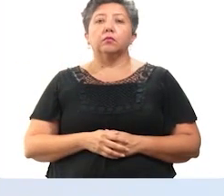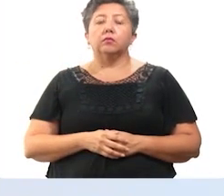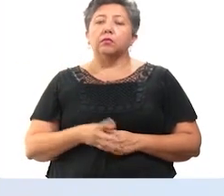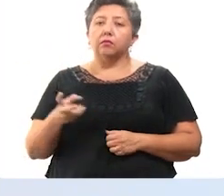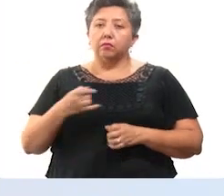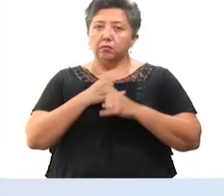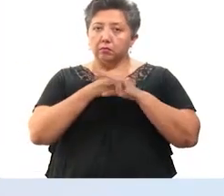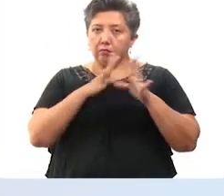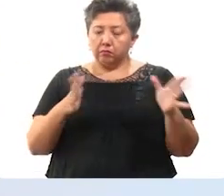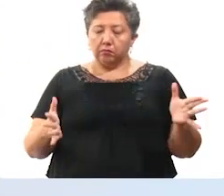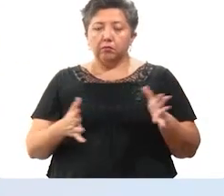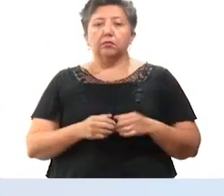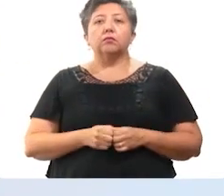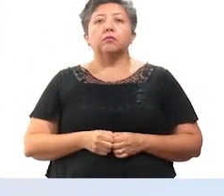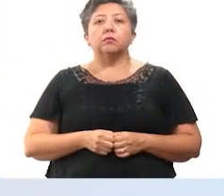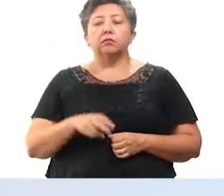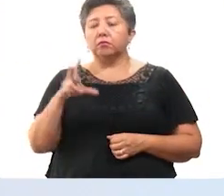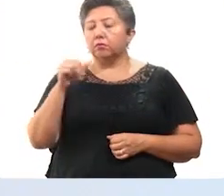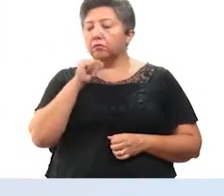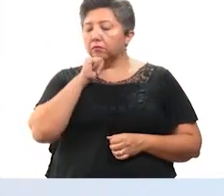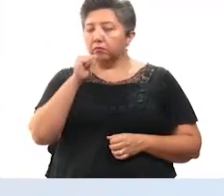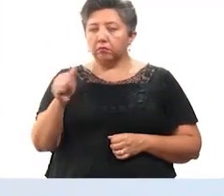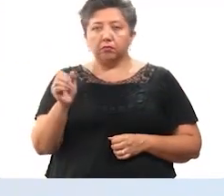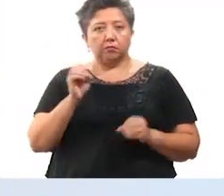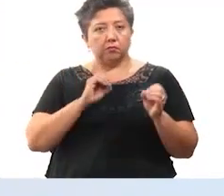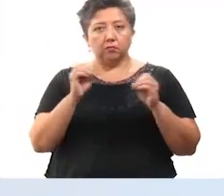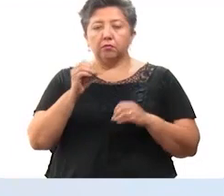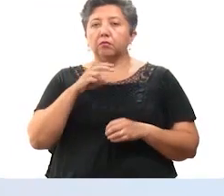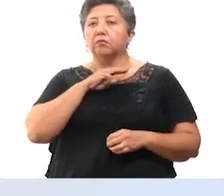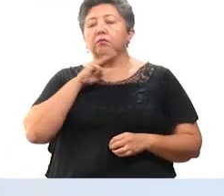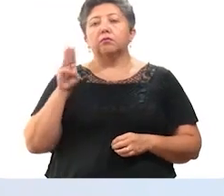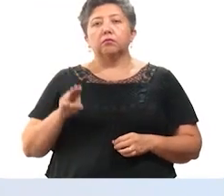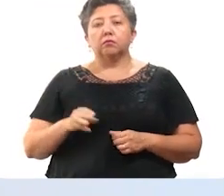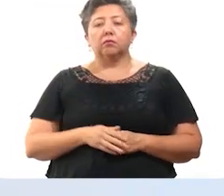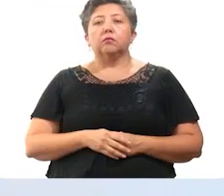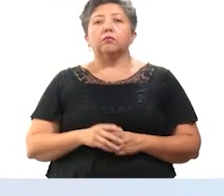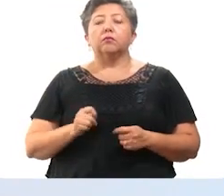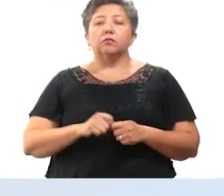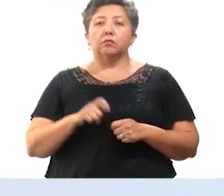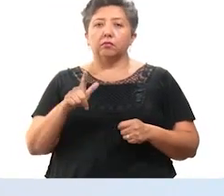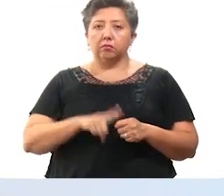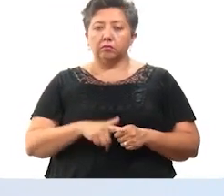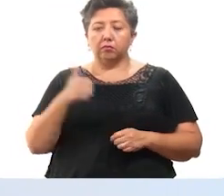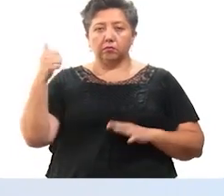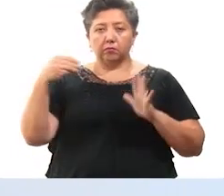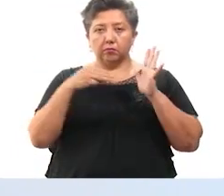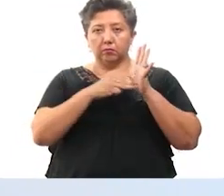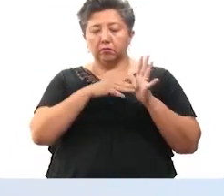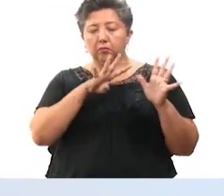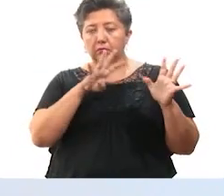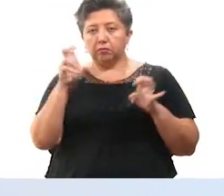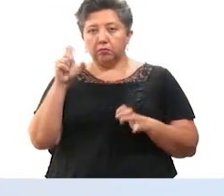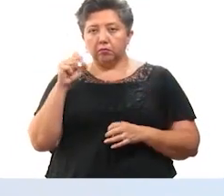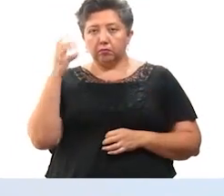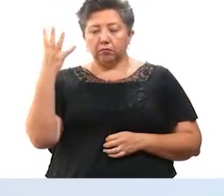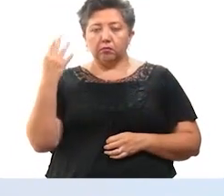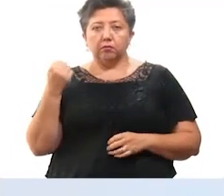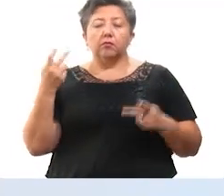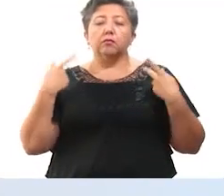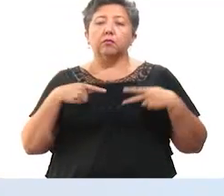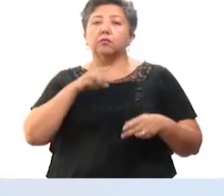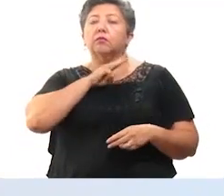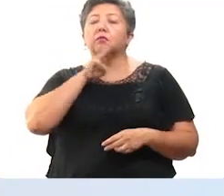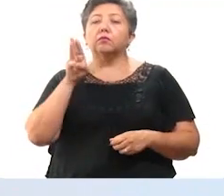En este parte médico no se reportan defunciones. En total son 6,929 las